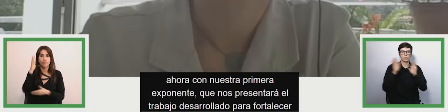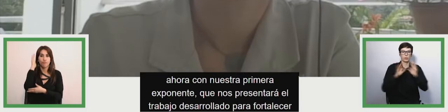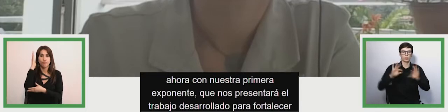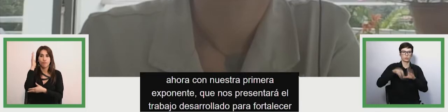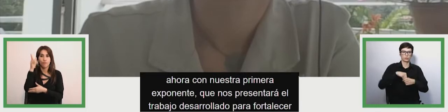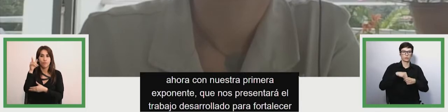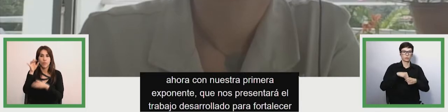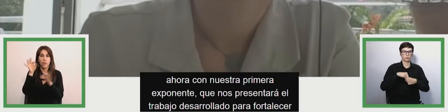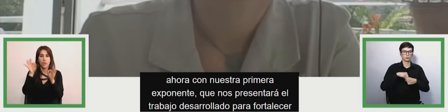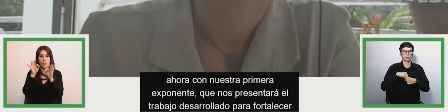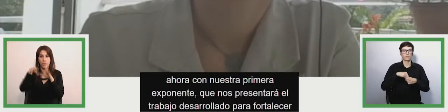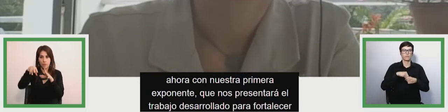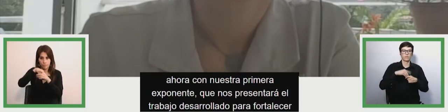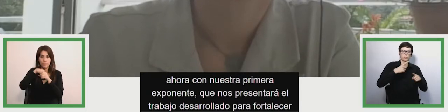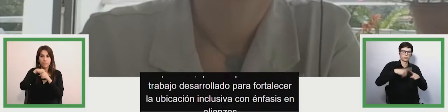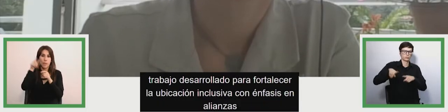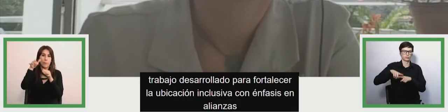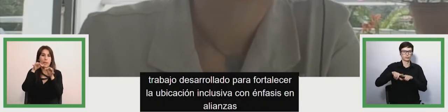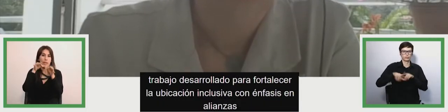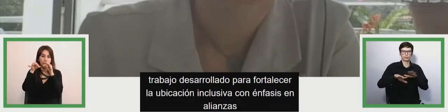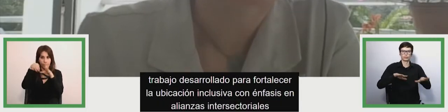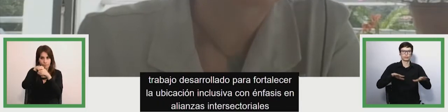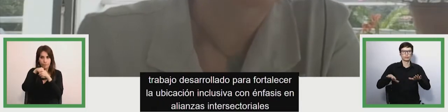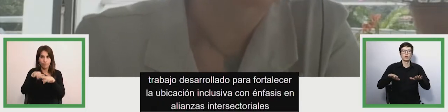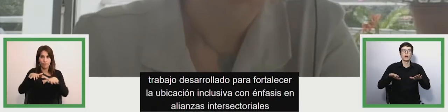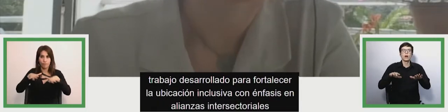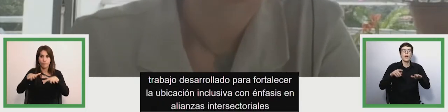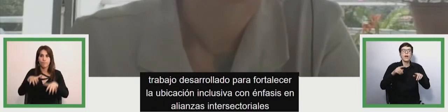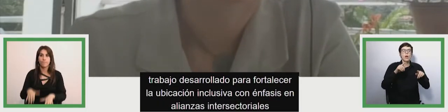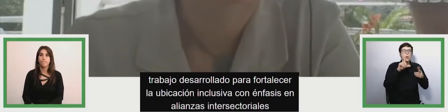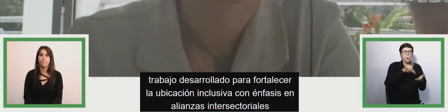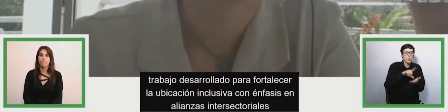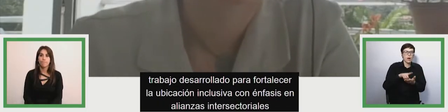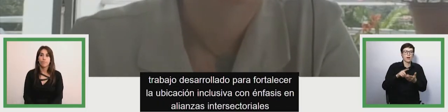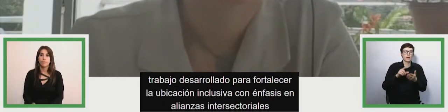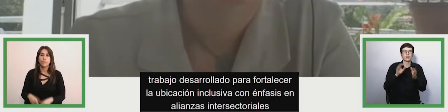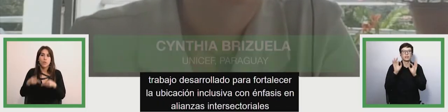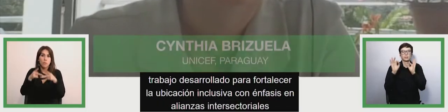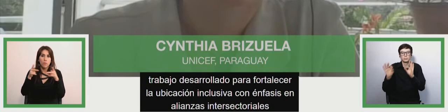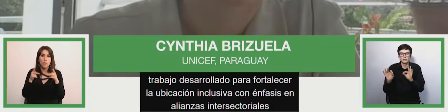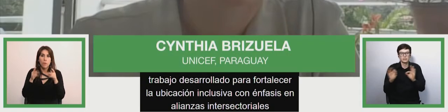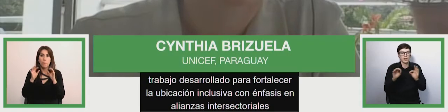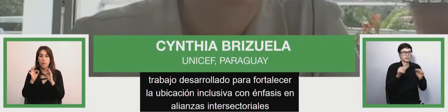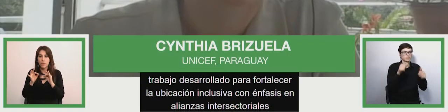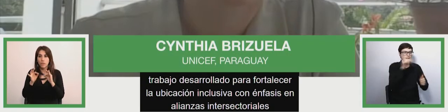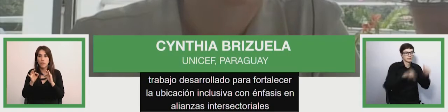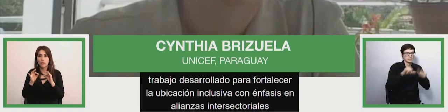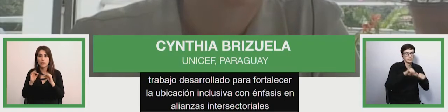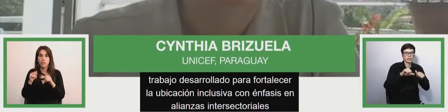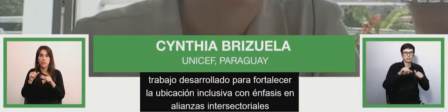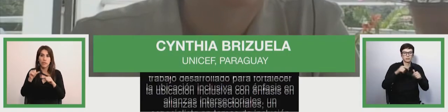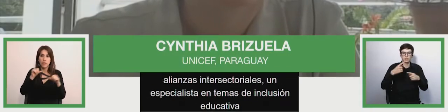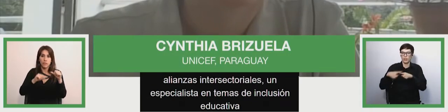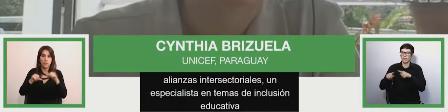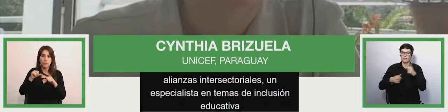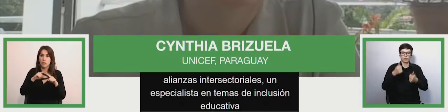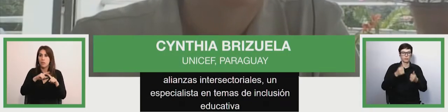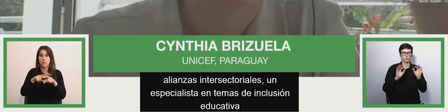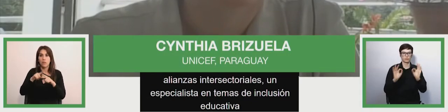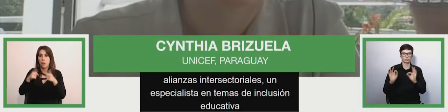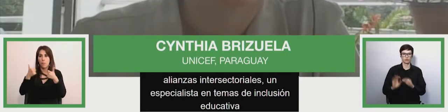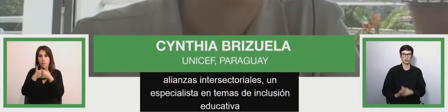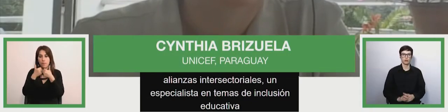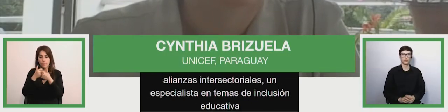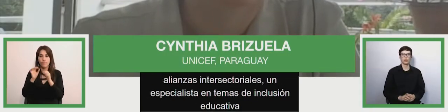intersectoriales. Ciencia es una especialista en temas de inclusión educativa y garantía de derechos de la niñez con discapacidad para la oficina